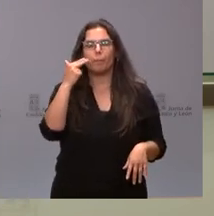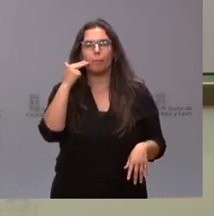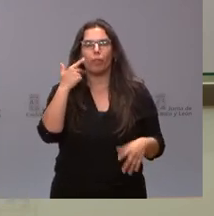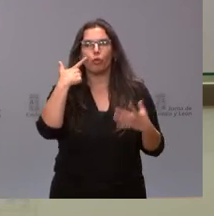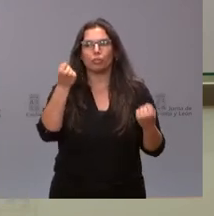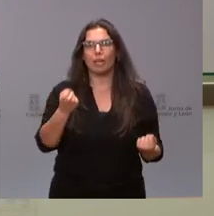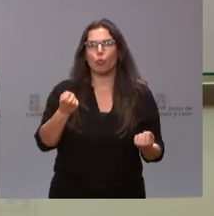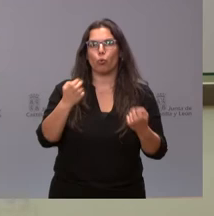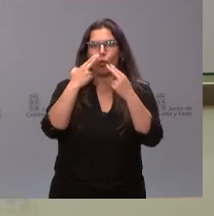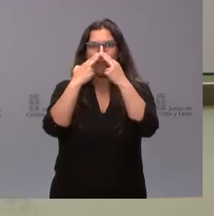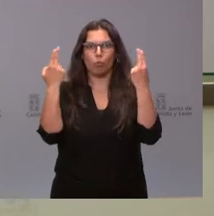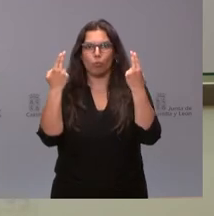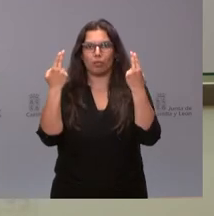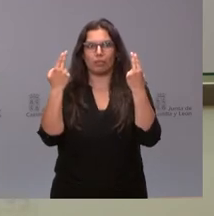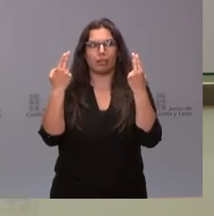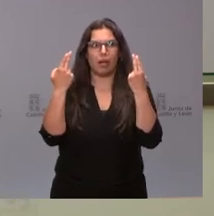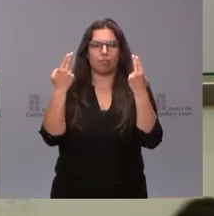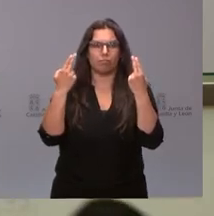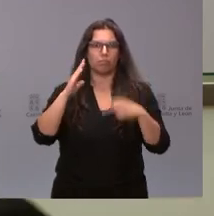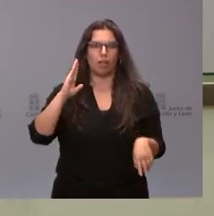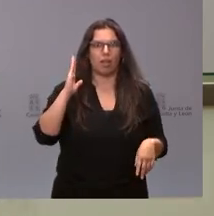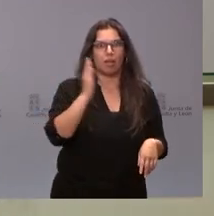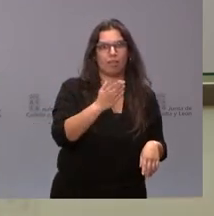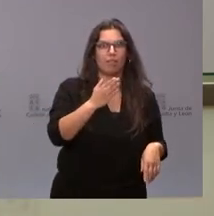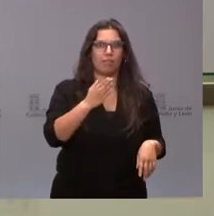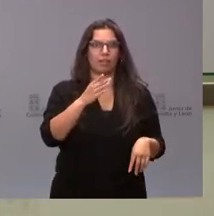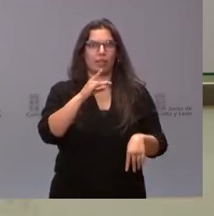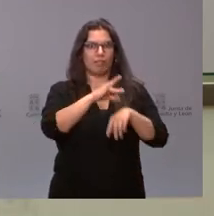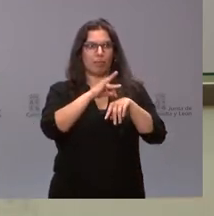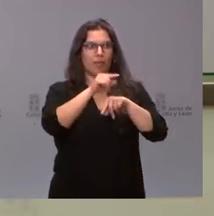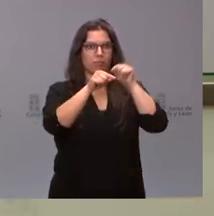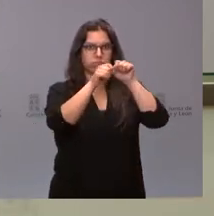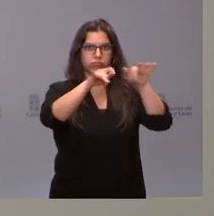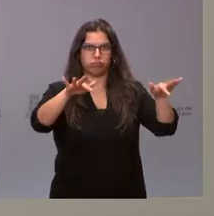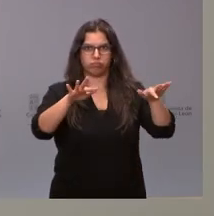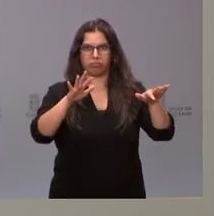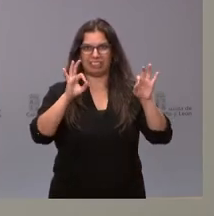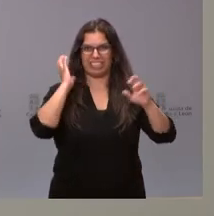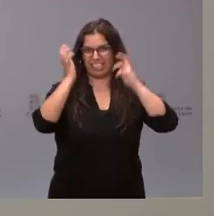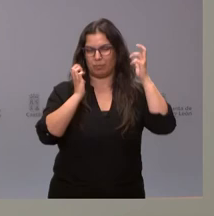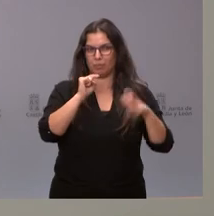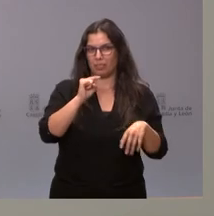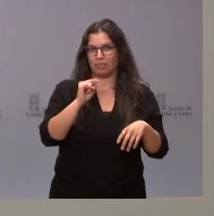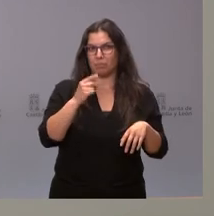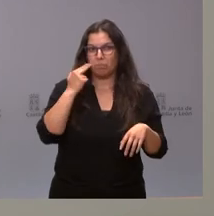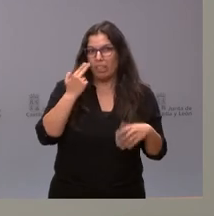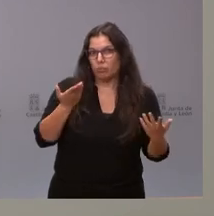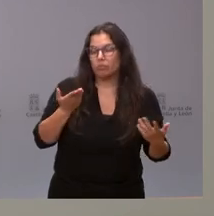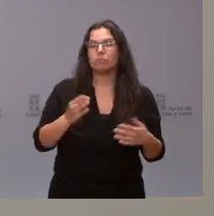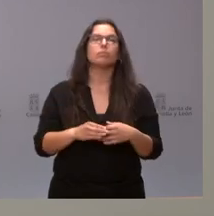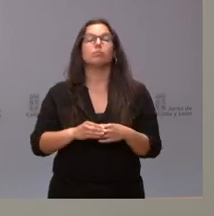pública al tomar este tipo de medidas que puede extenderse a la enfermedad más rápidamente. Bueno, como le he dicho, la